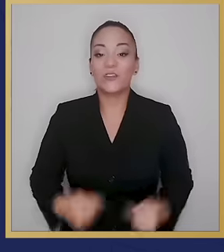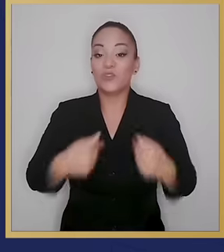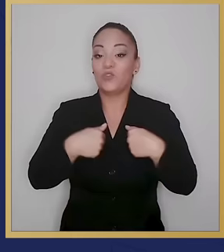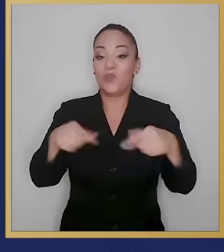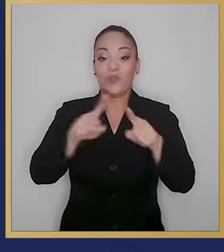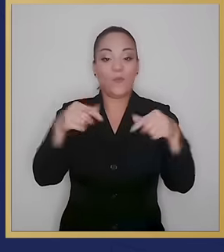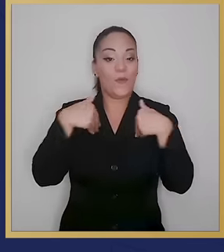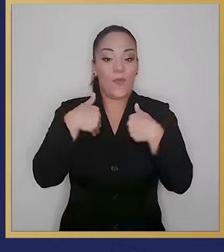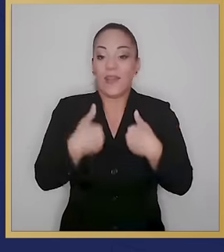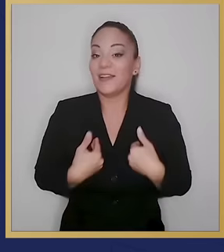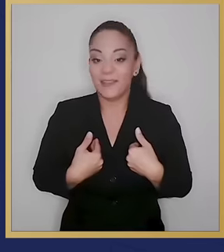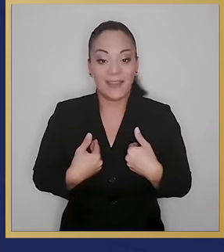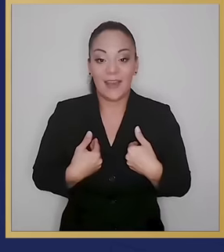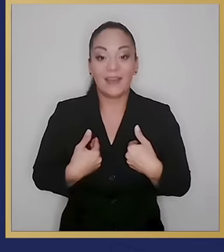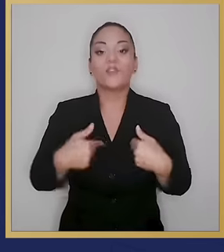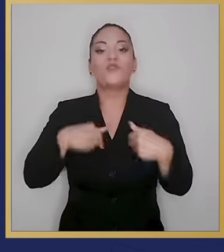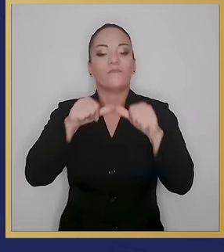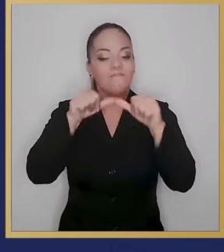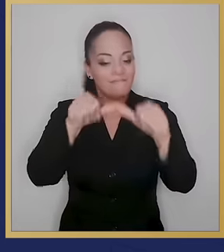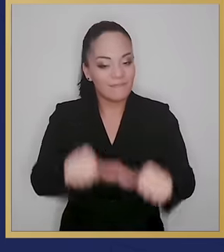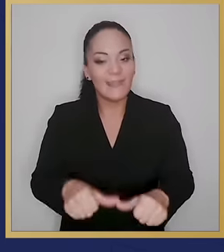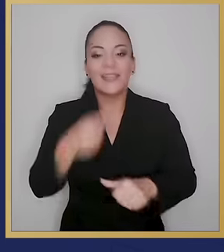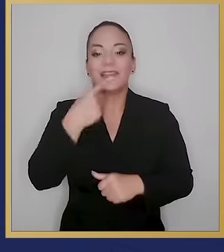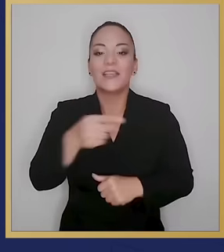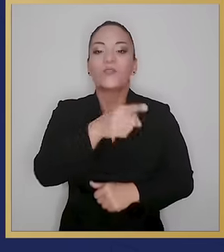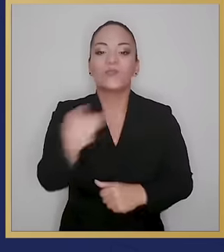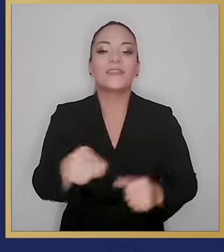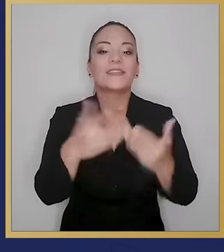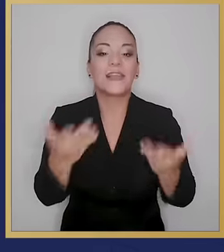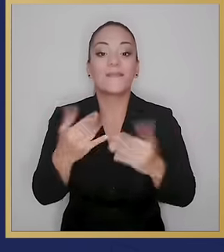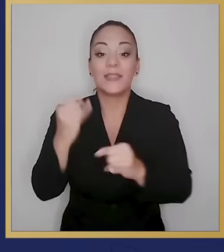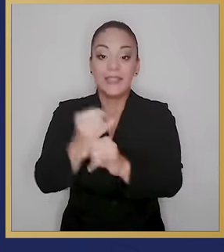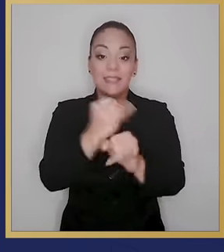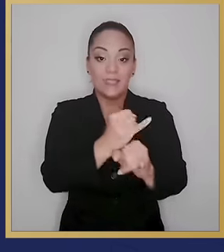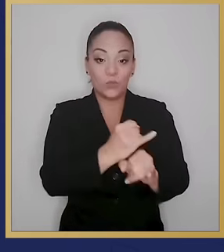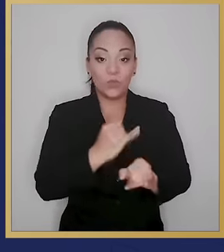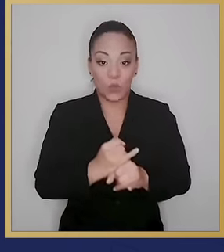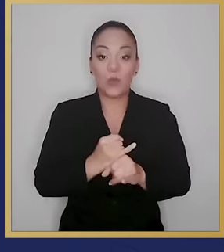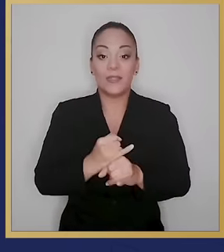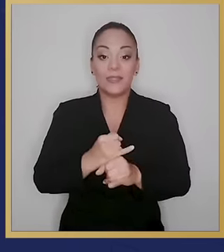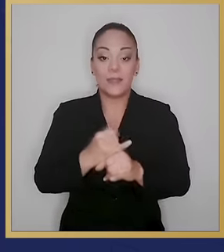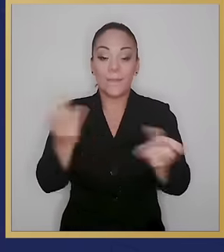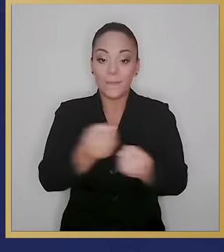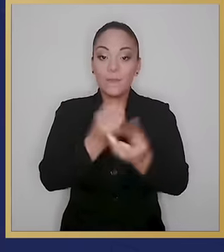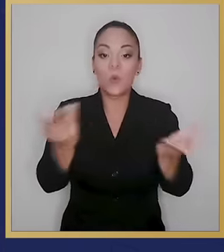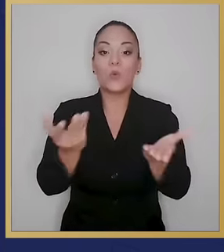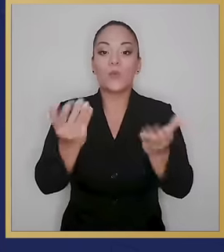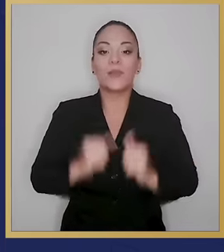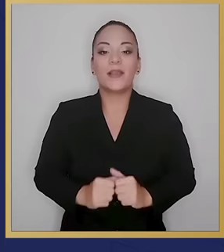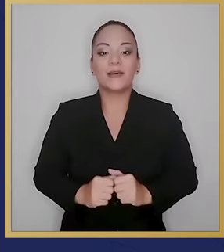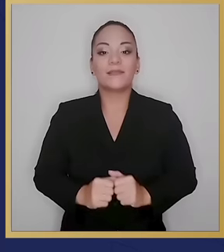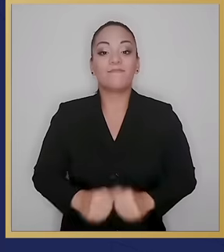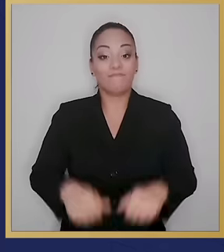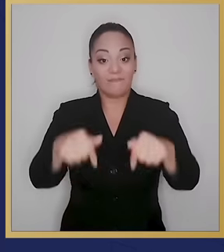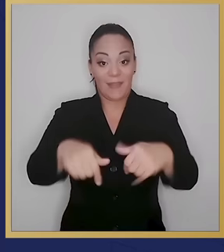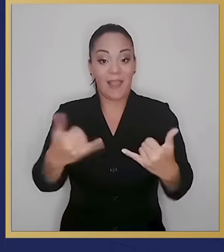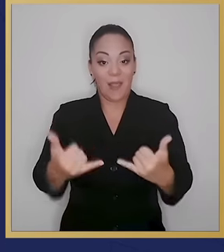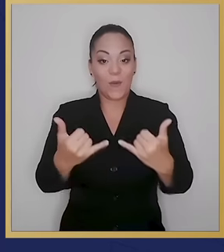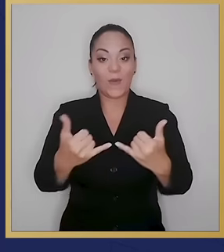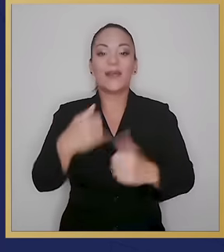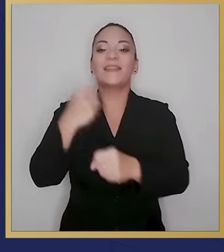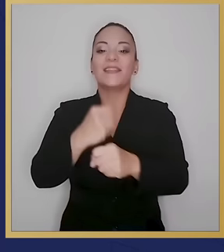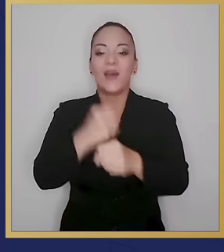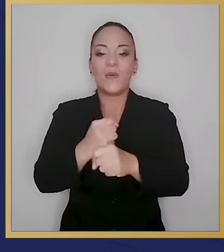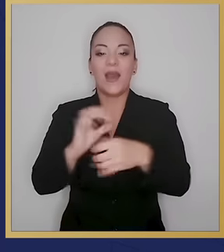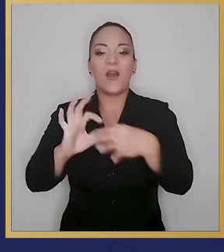Yo no me voy a cansar de seguirles contando que las entidades e instituciones del gobierno de la República hoy